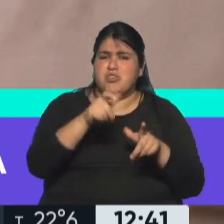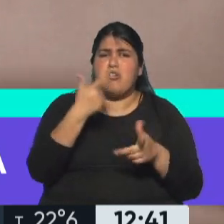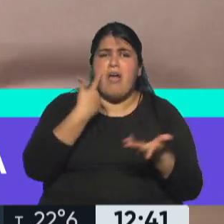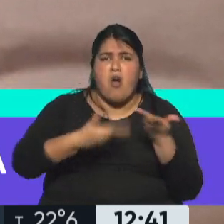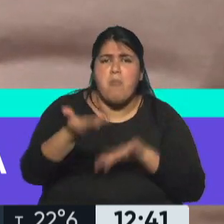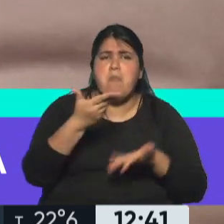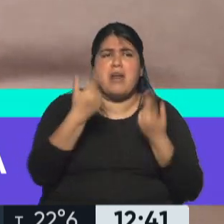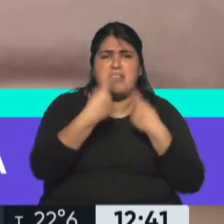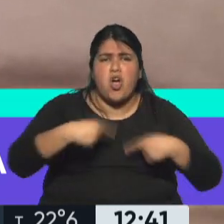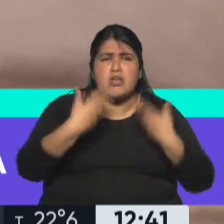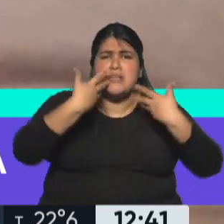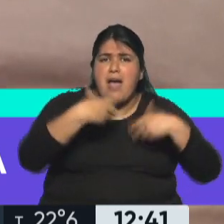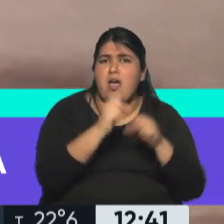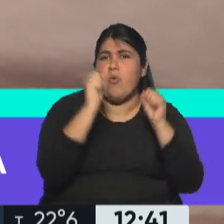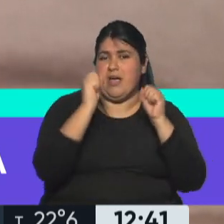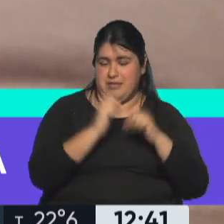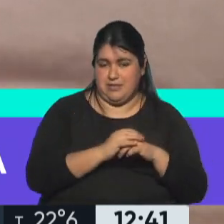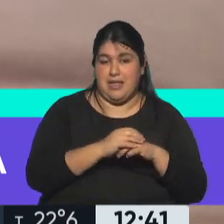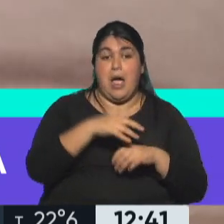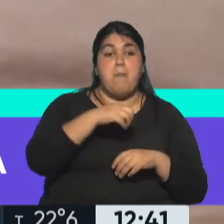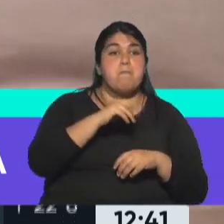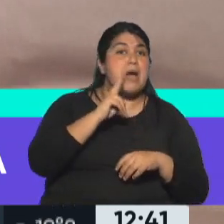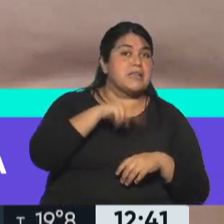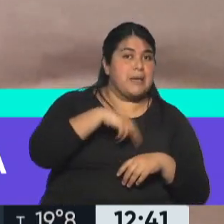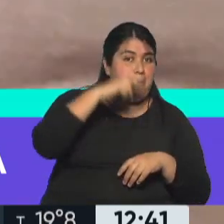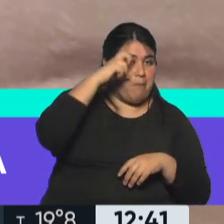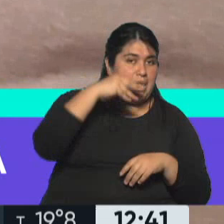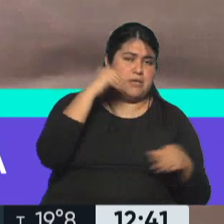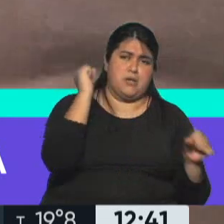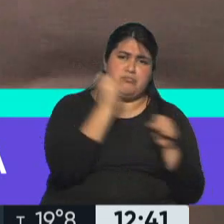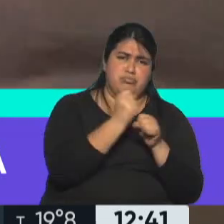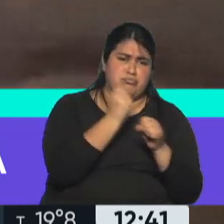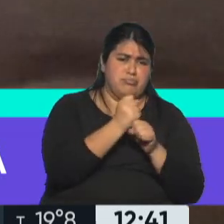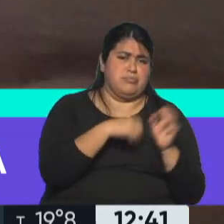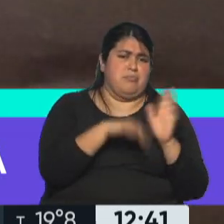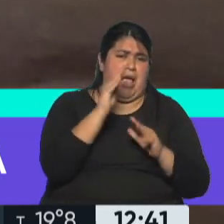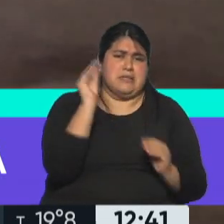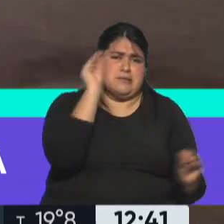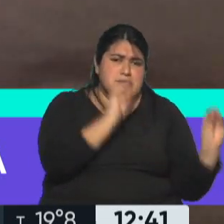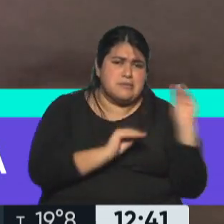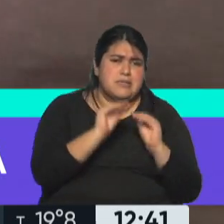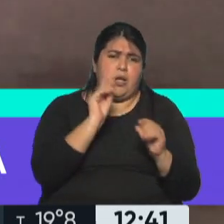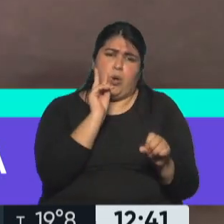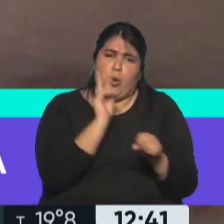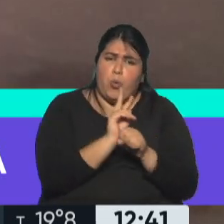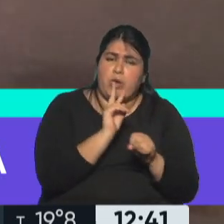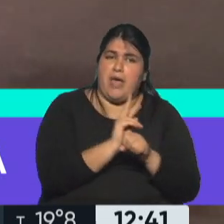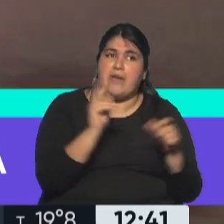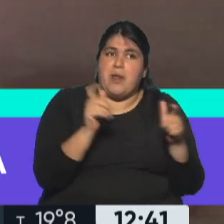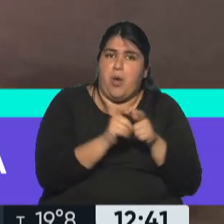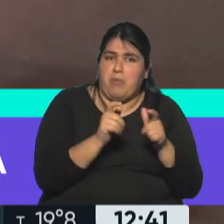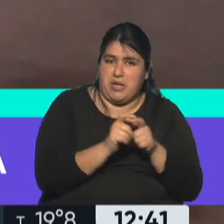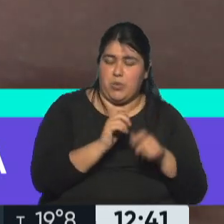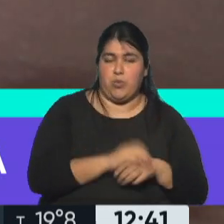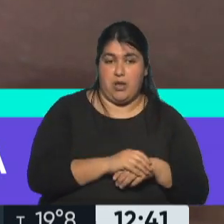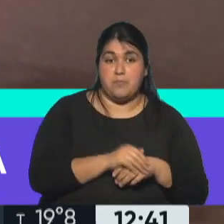hallazgo, ¿no? Y bueno, en el caso de Fernando Martín Peña, un gran trabajador por la restauración, por la preservación de las películas.